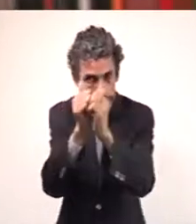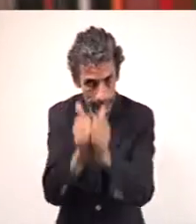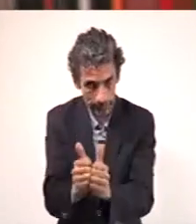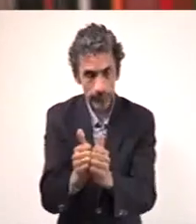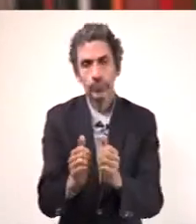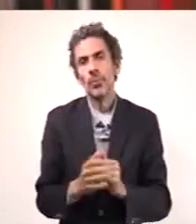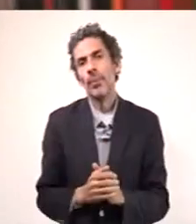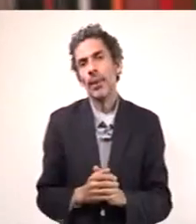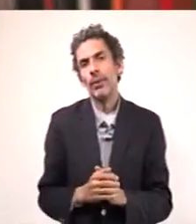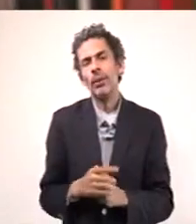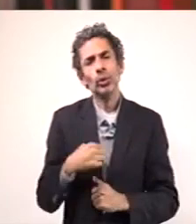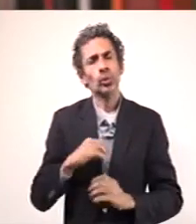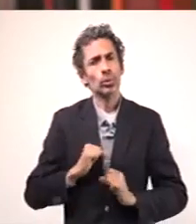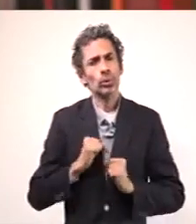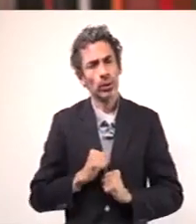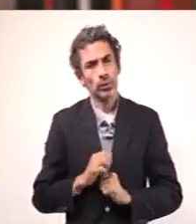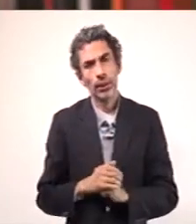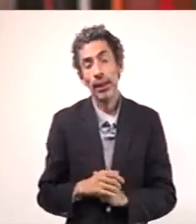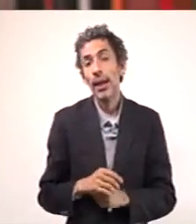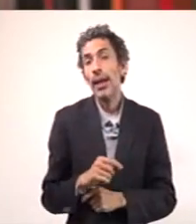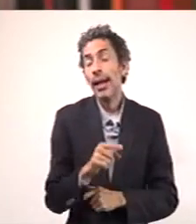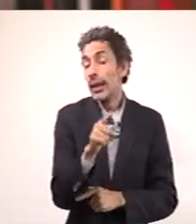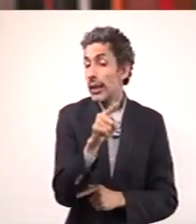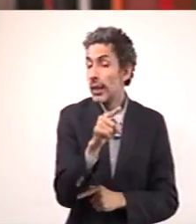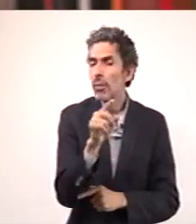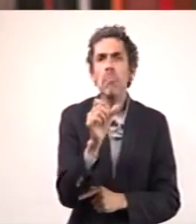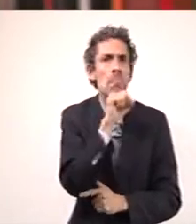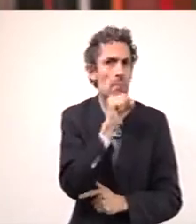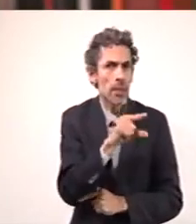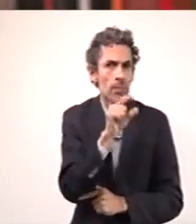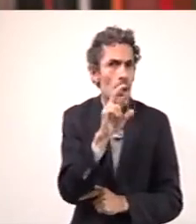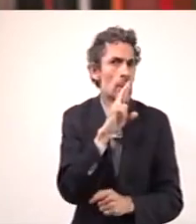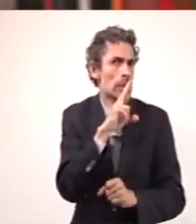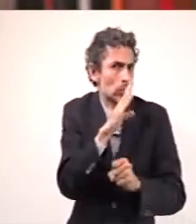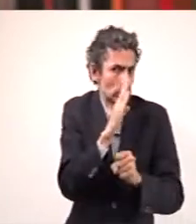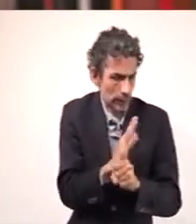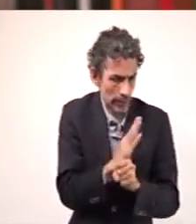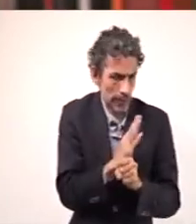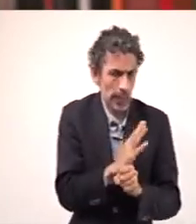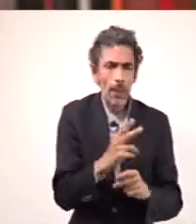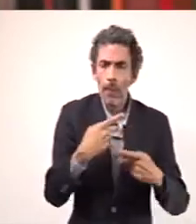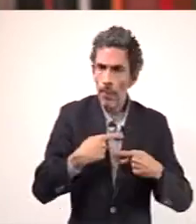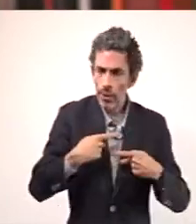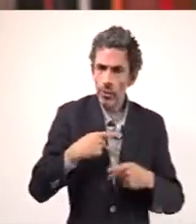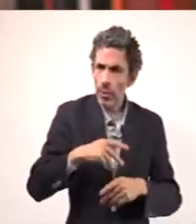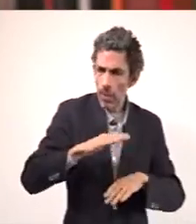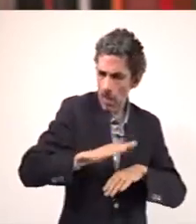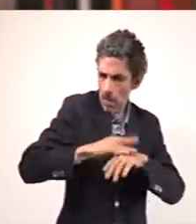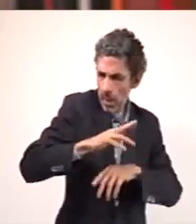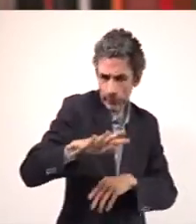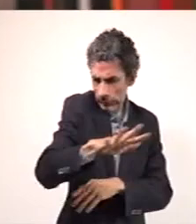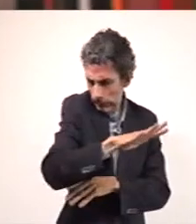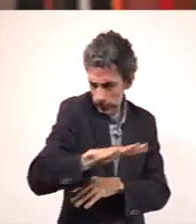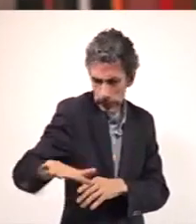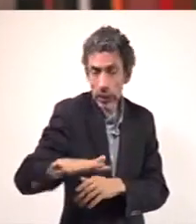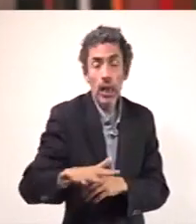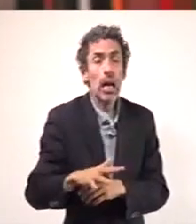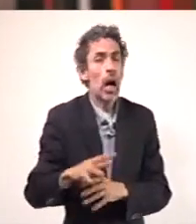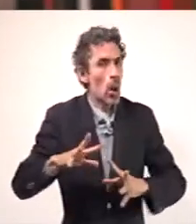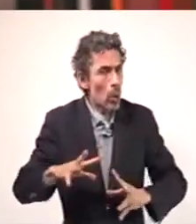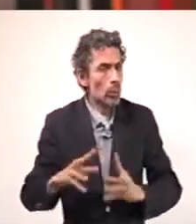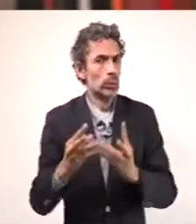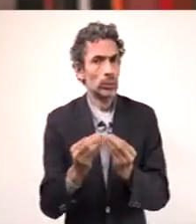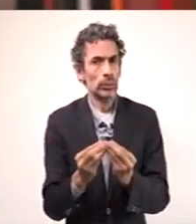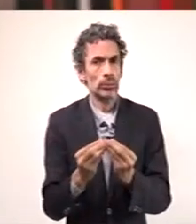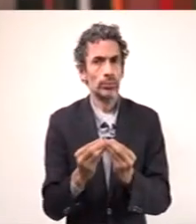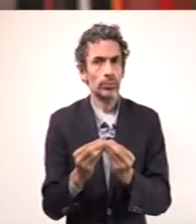pero estoy convencida que con la responsabilidad que ha caracterizado a la gran mayoría de los habitantes de la ciudad,